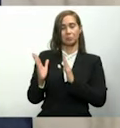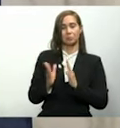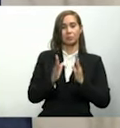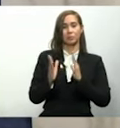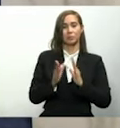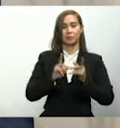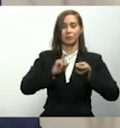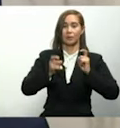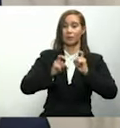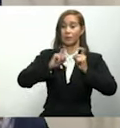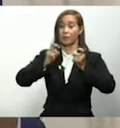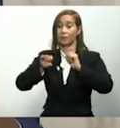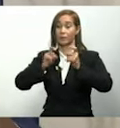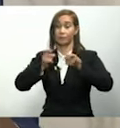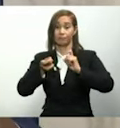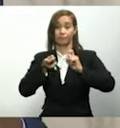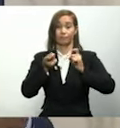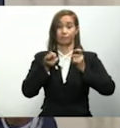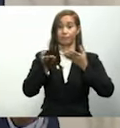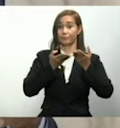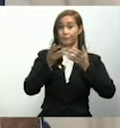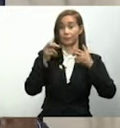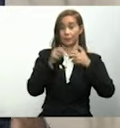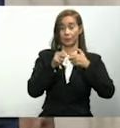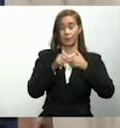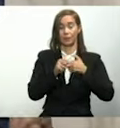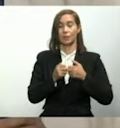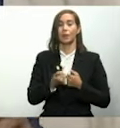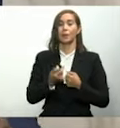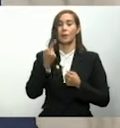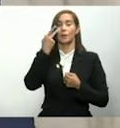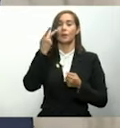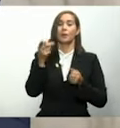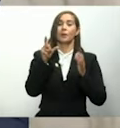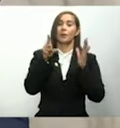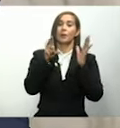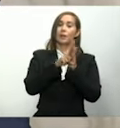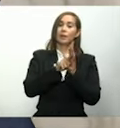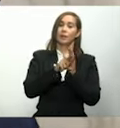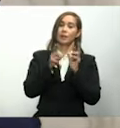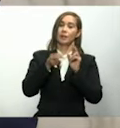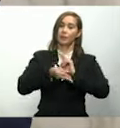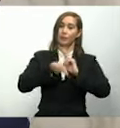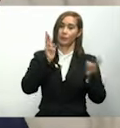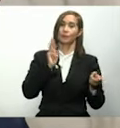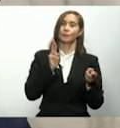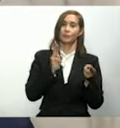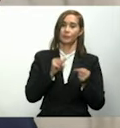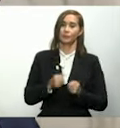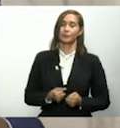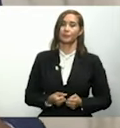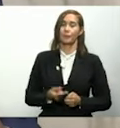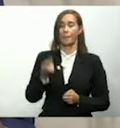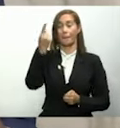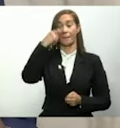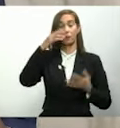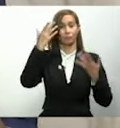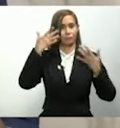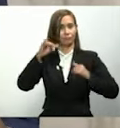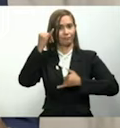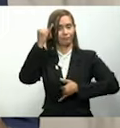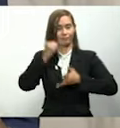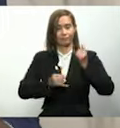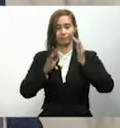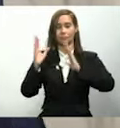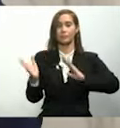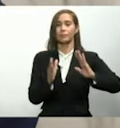del reglamento de la ley de incentivos renovables para, cuando termine el proceso